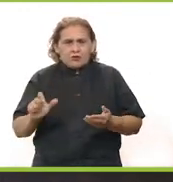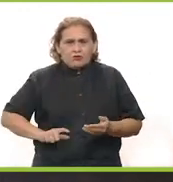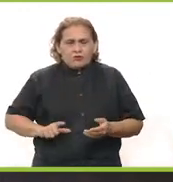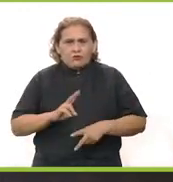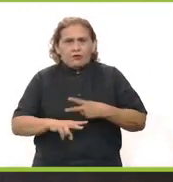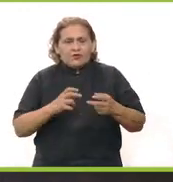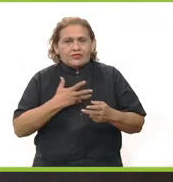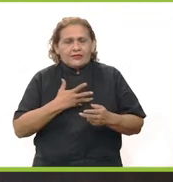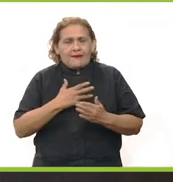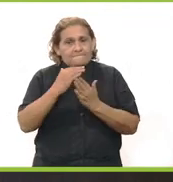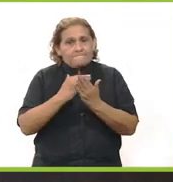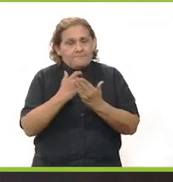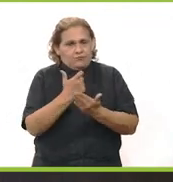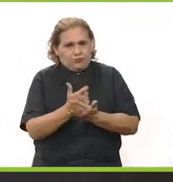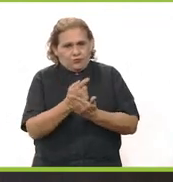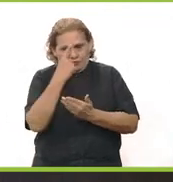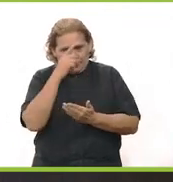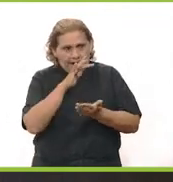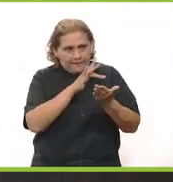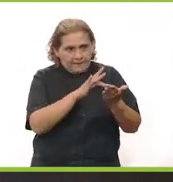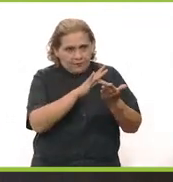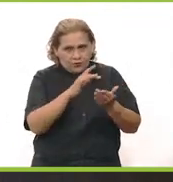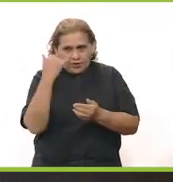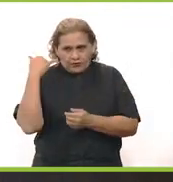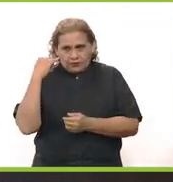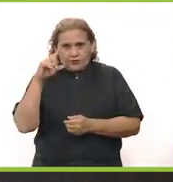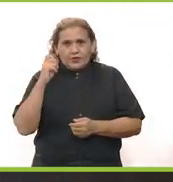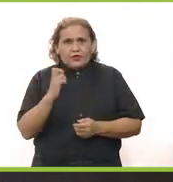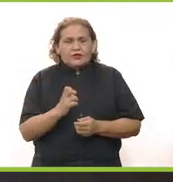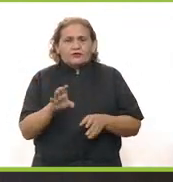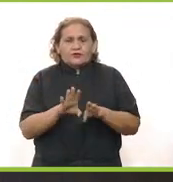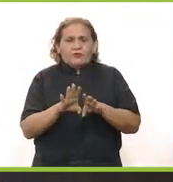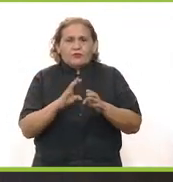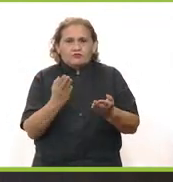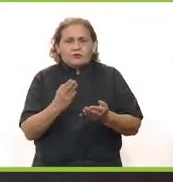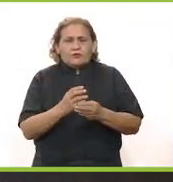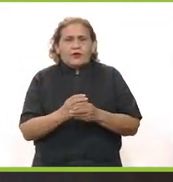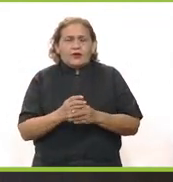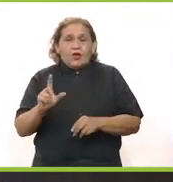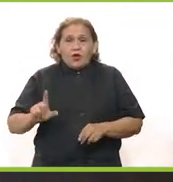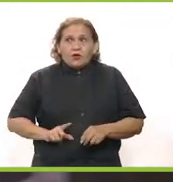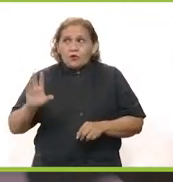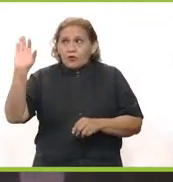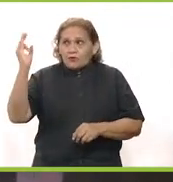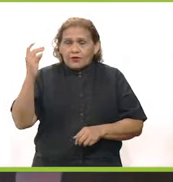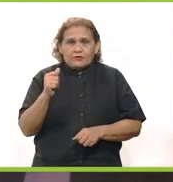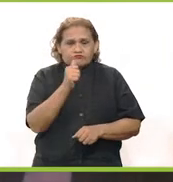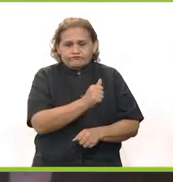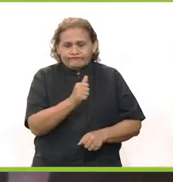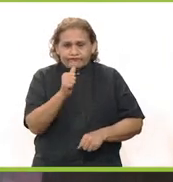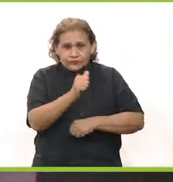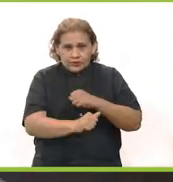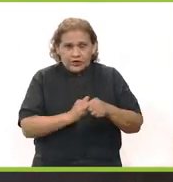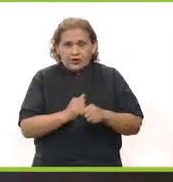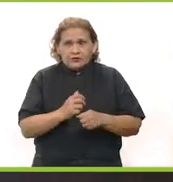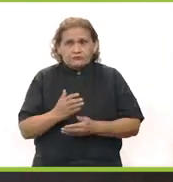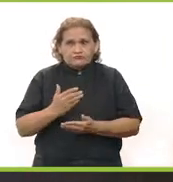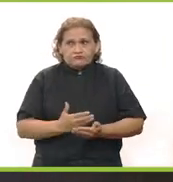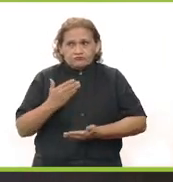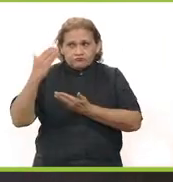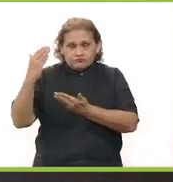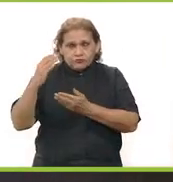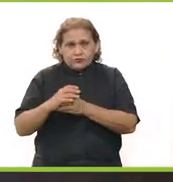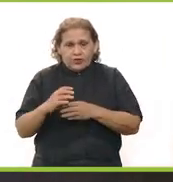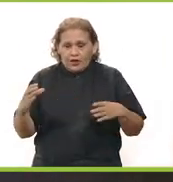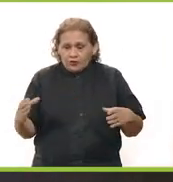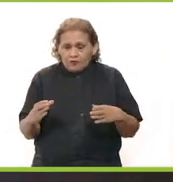se suma a que ahora en el gobierno del estado vamos a tener menos recursos para poder apoyar a los yucatecos. ¿Esto cómo funciona? El gobierno federal todos los años manda una